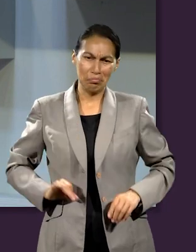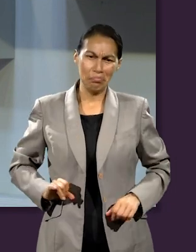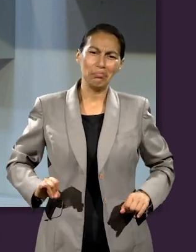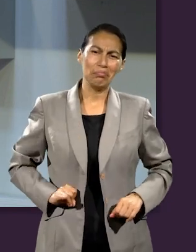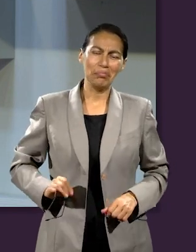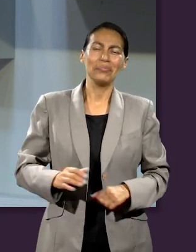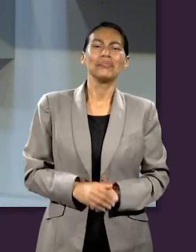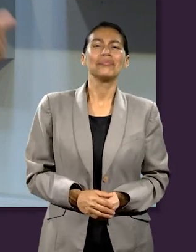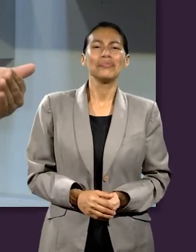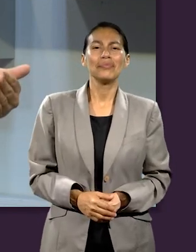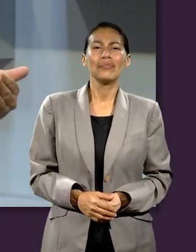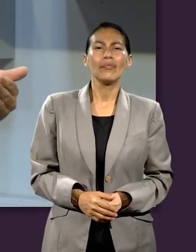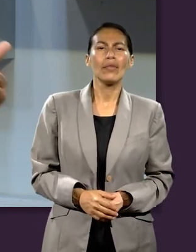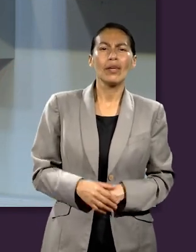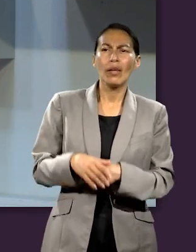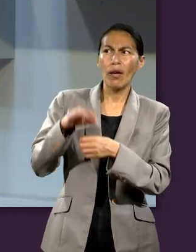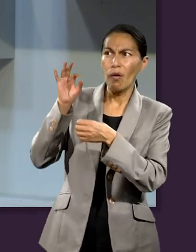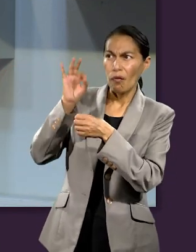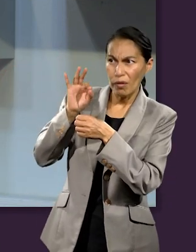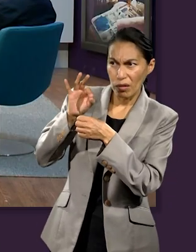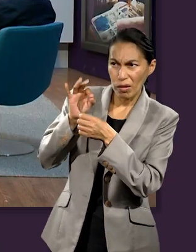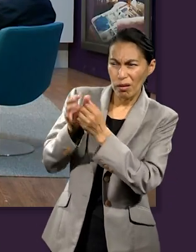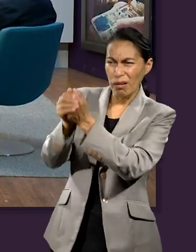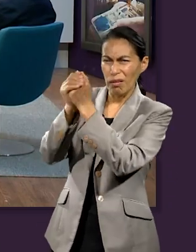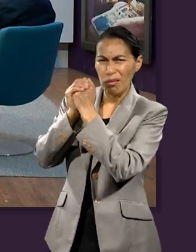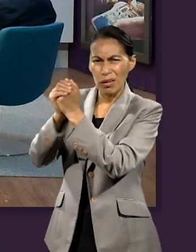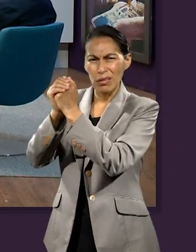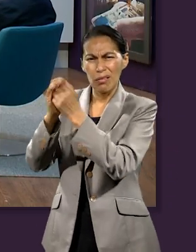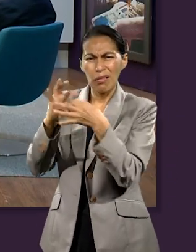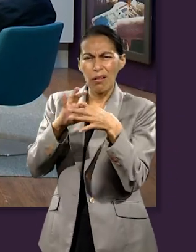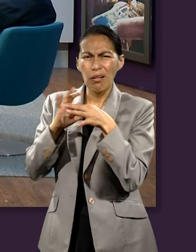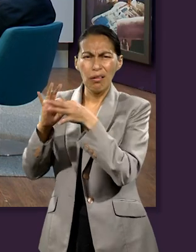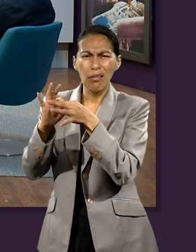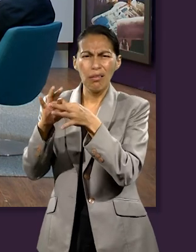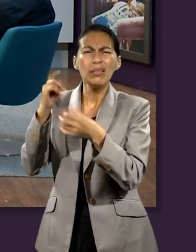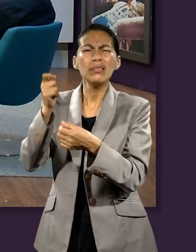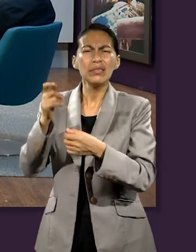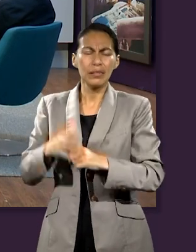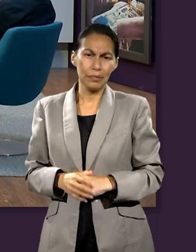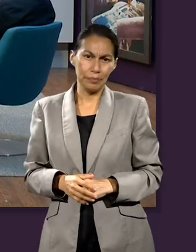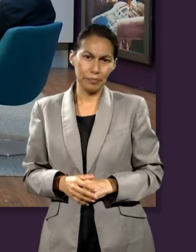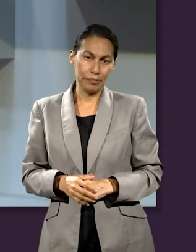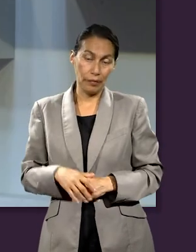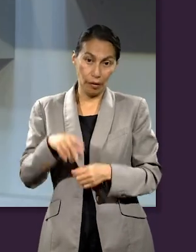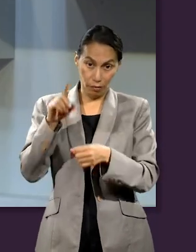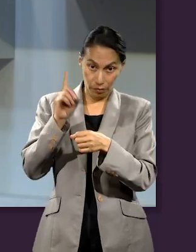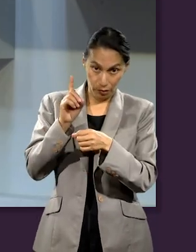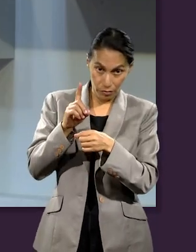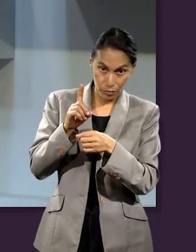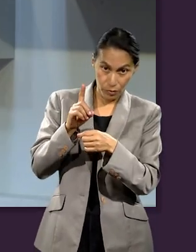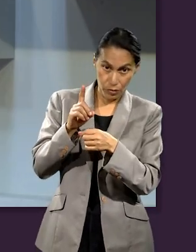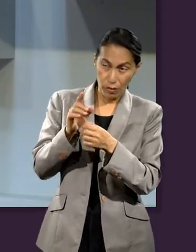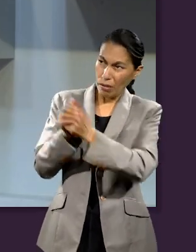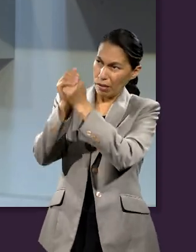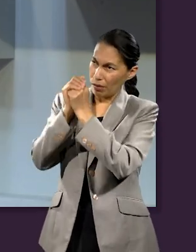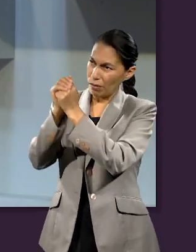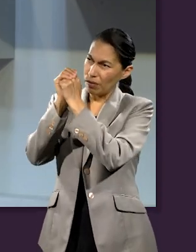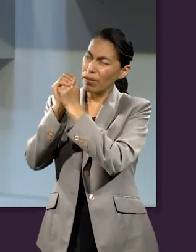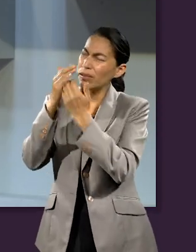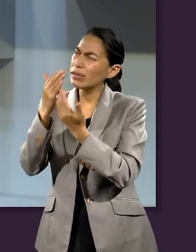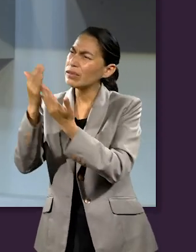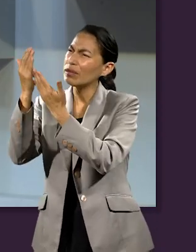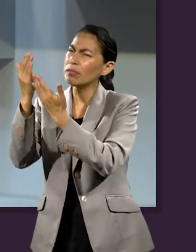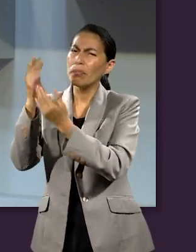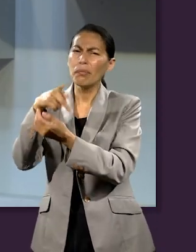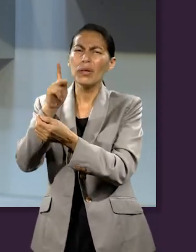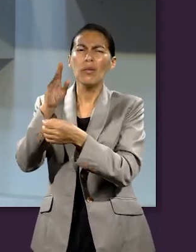entre ofrenda y adoración? Originalmente, el diezmo está motivado por la adoración, pero ¿será que tiene